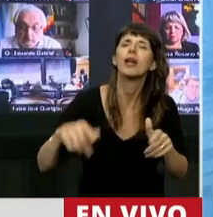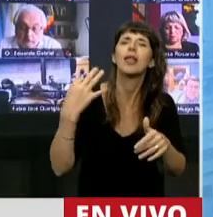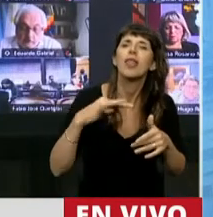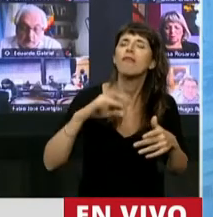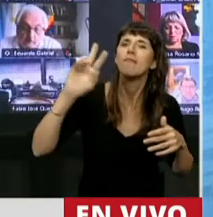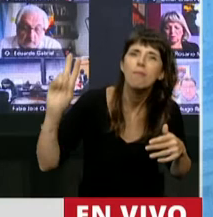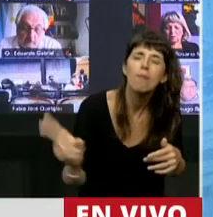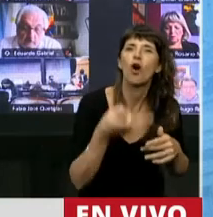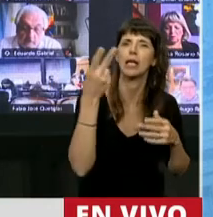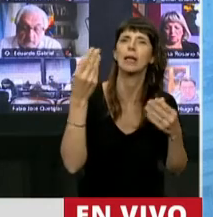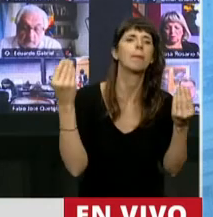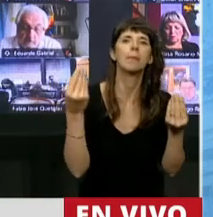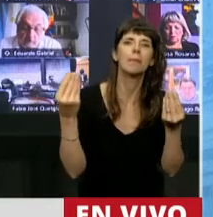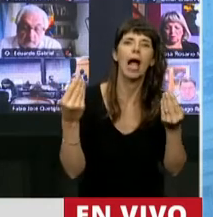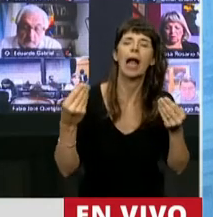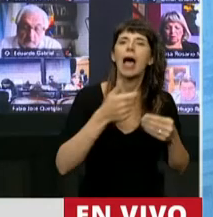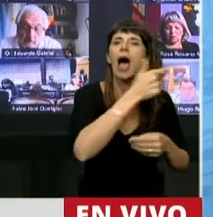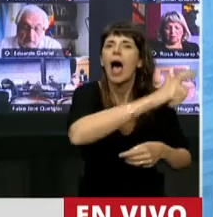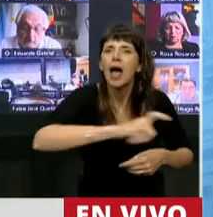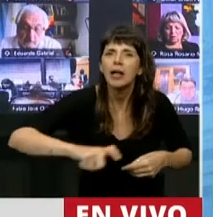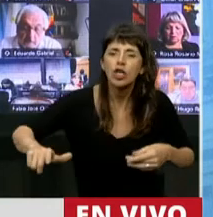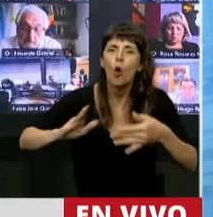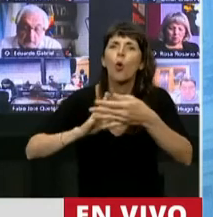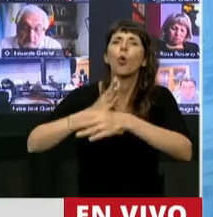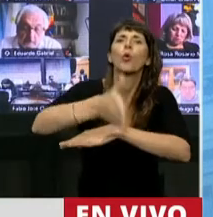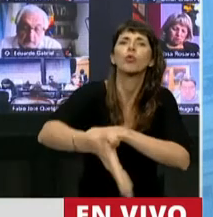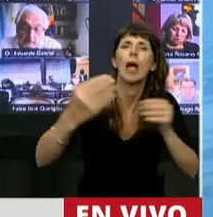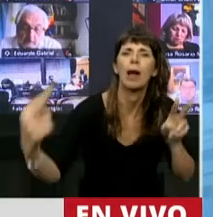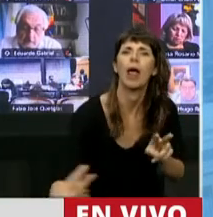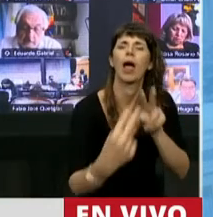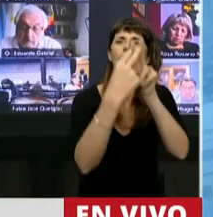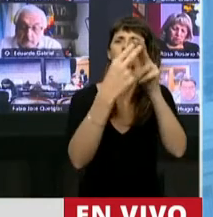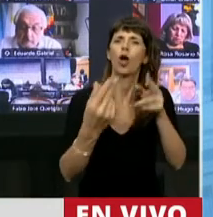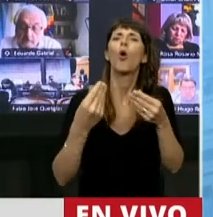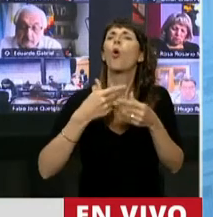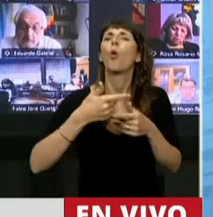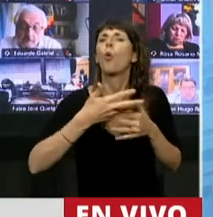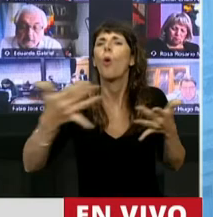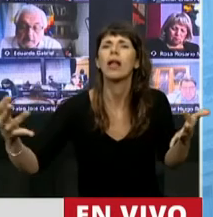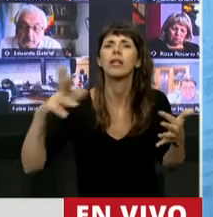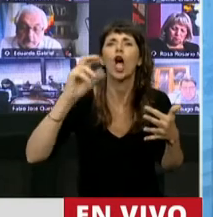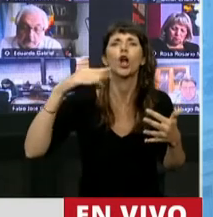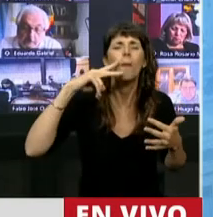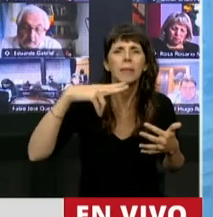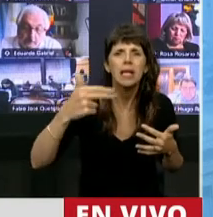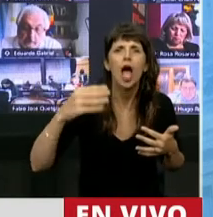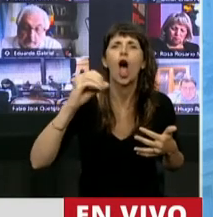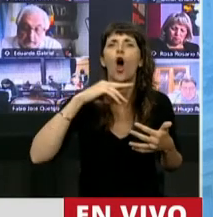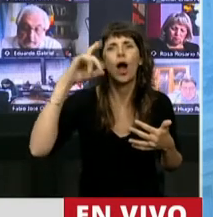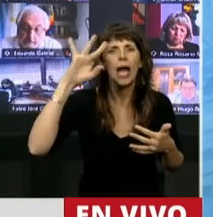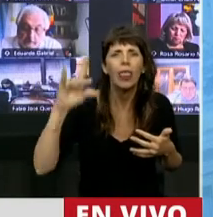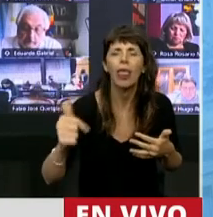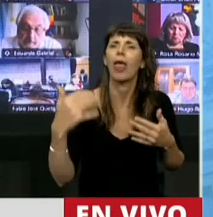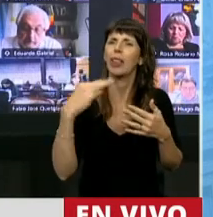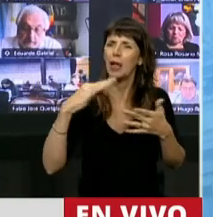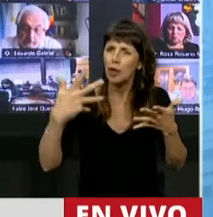tratando de cruzar un río para ver a sus seres queridos? ¿Cuántas rominas Ojeda tienen que sufrir la pérdida de un hijo para que